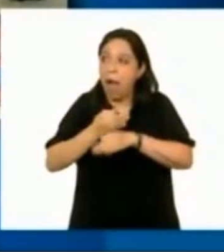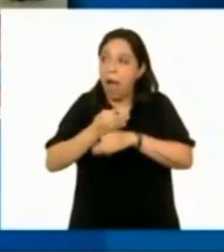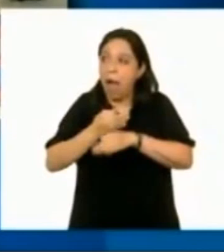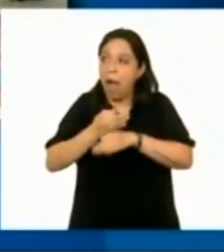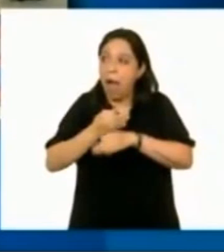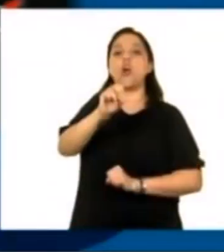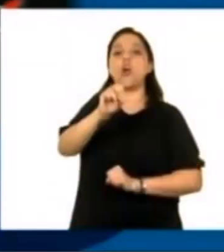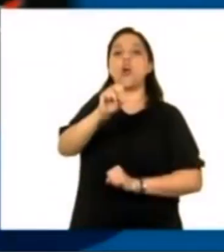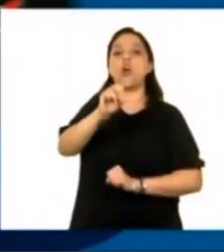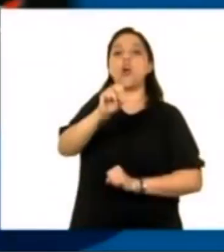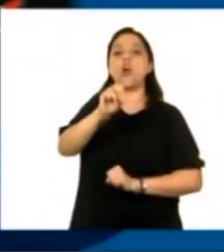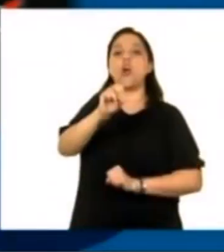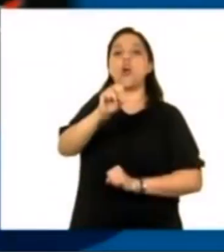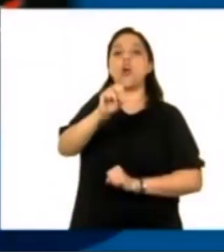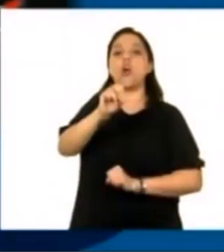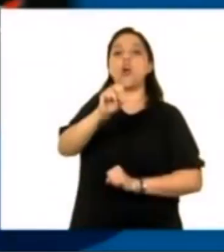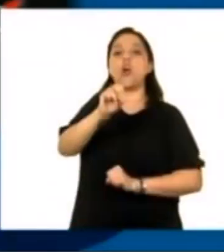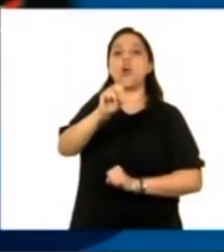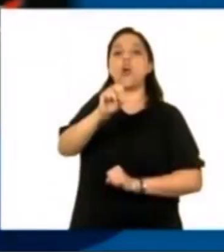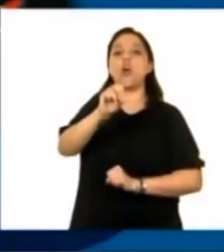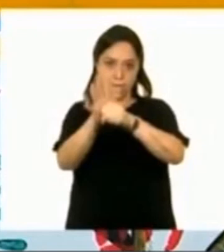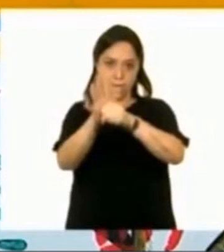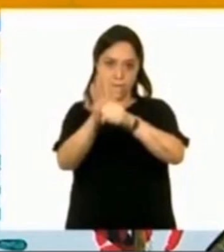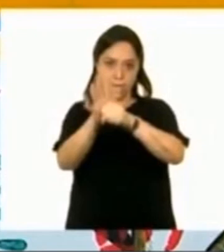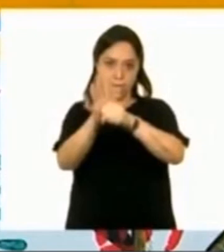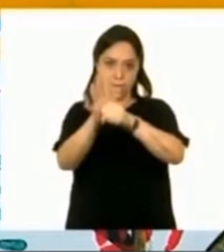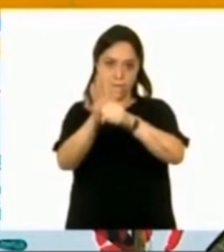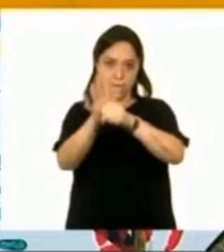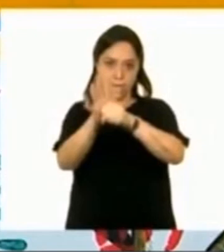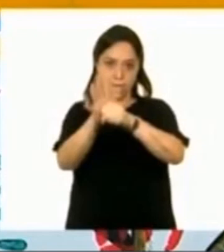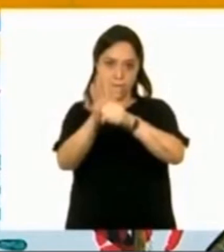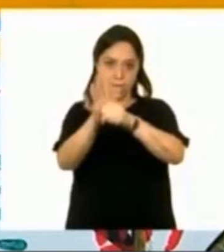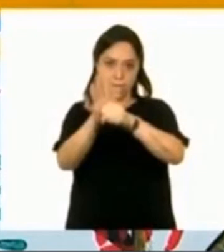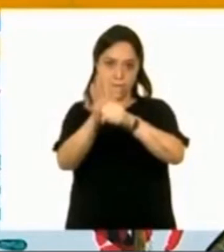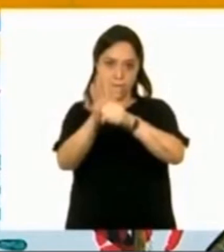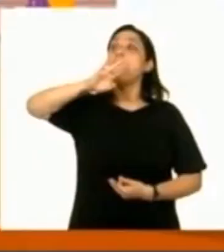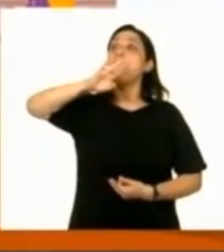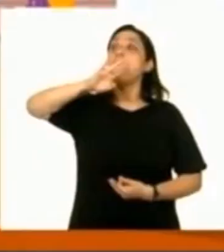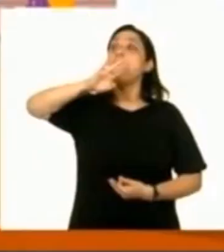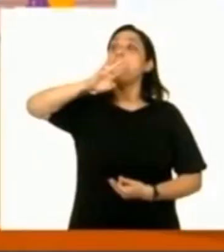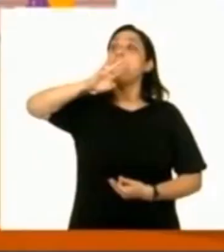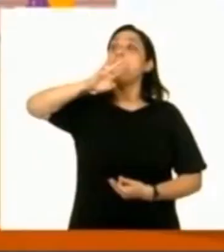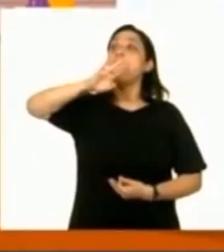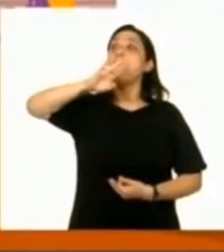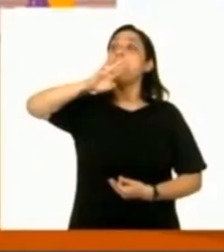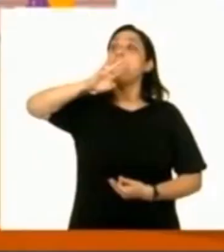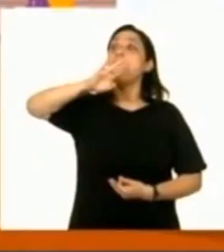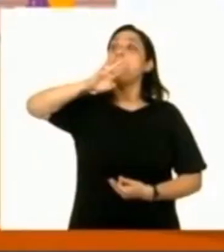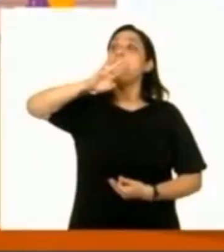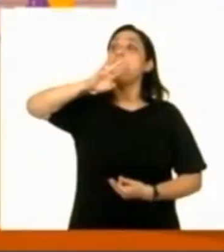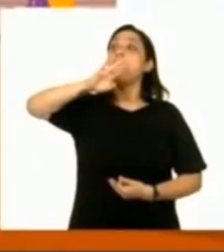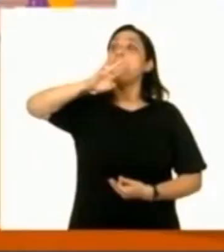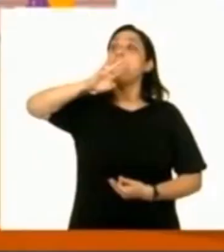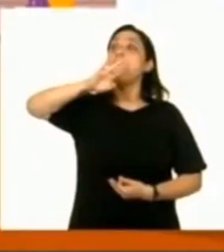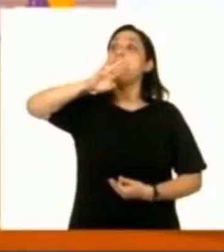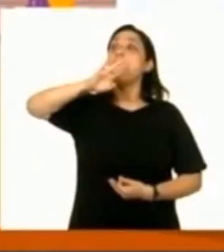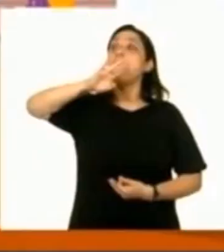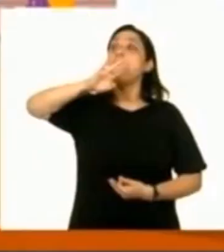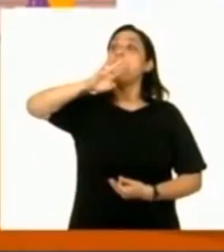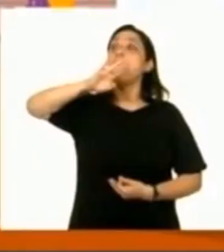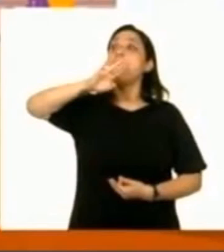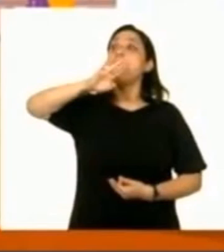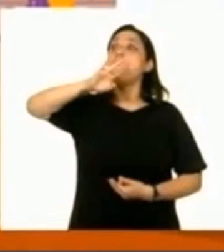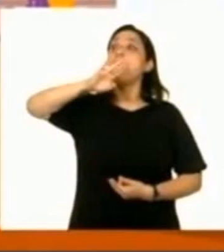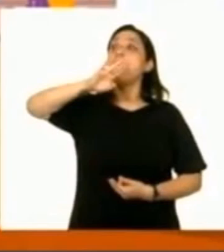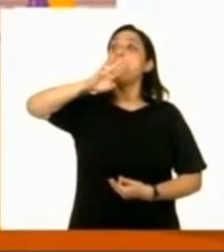podemos notar que podemos hacer cosas divertidas en casa, aprender diversas cosas como son aprender a cocinar, jugar en familia, entre otras